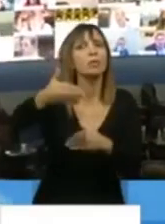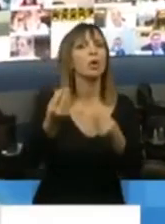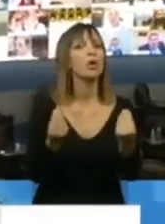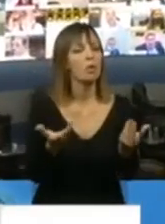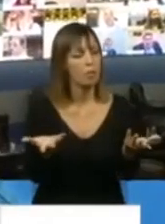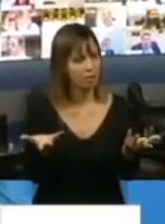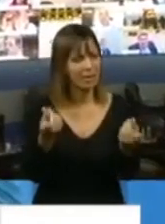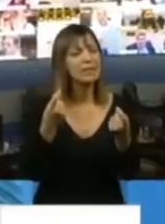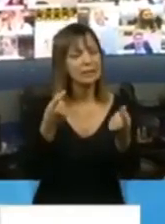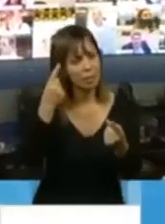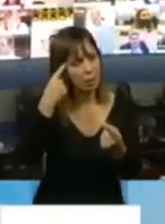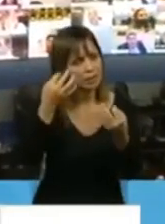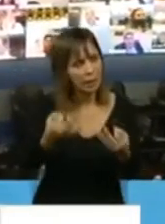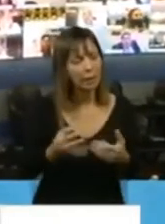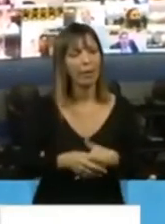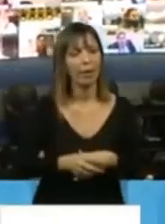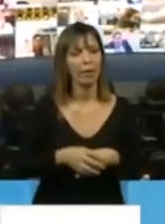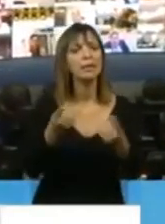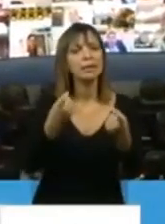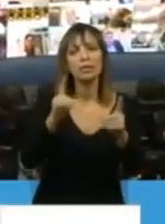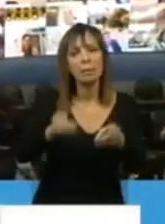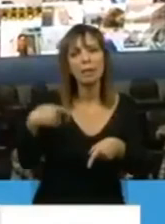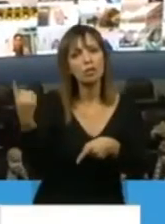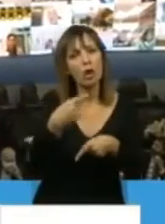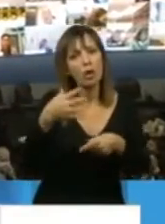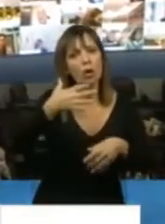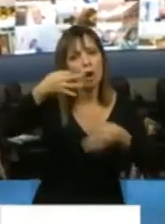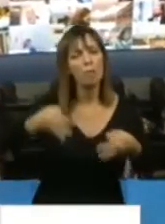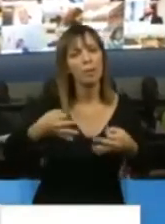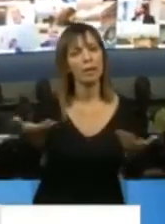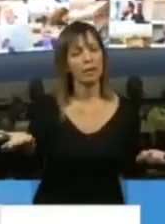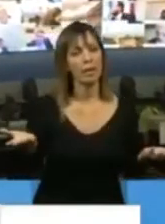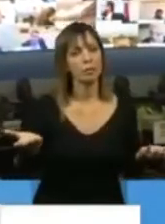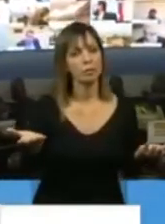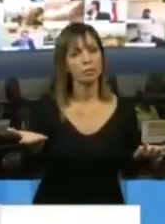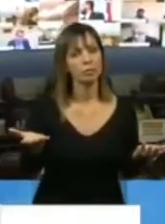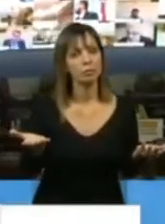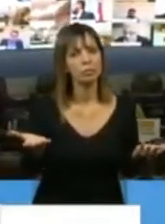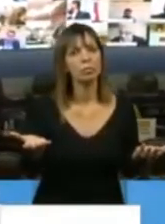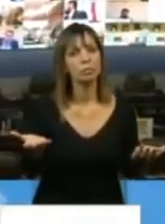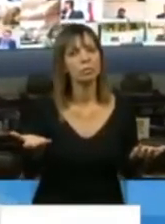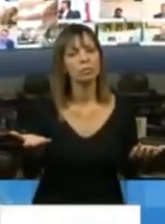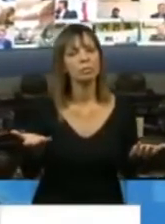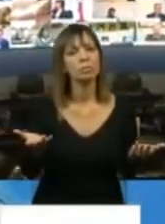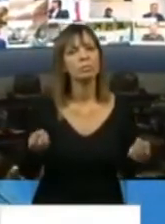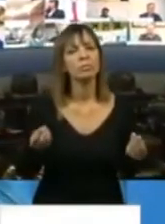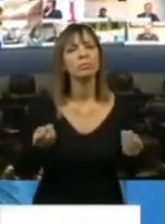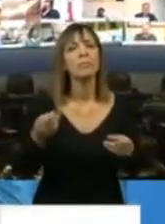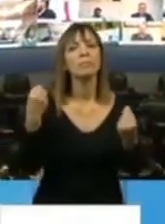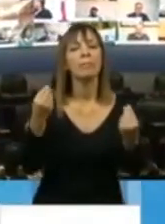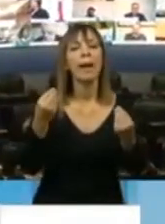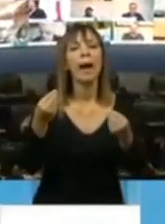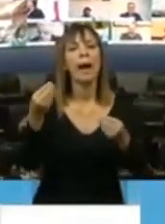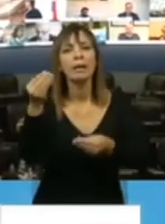yo quiero que hagamos un compromiso al menos de este Congreso que surge a la idea de tratar el